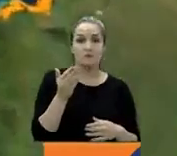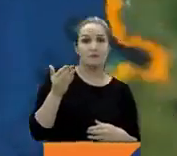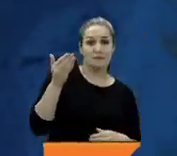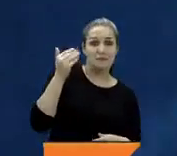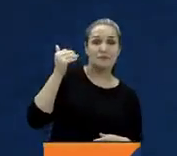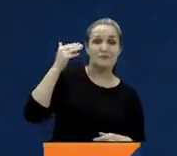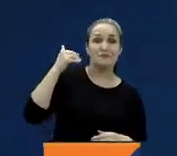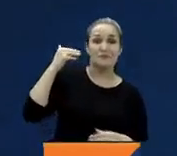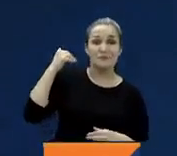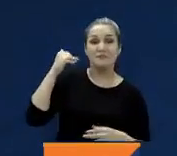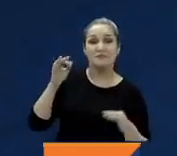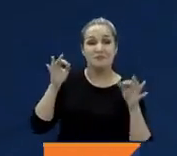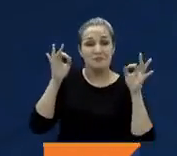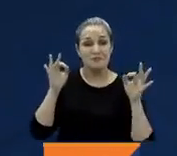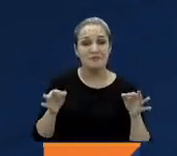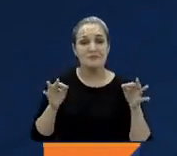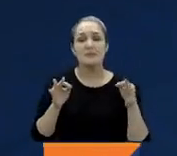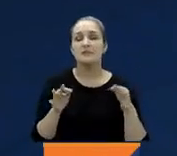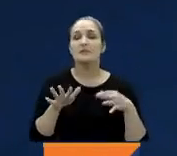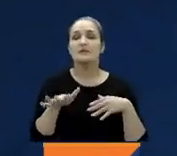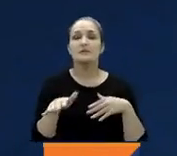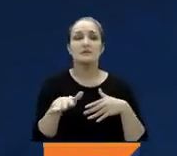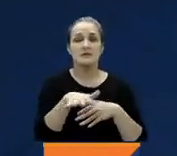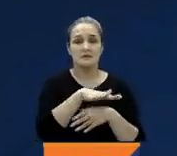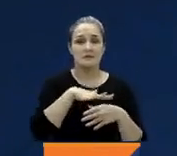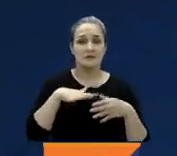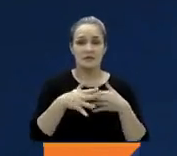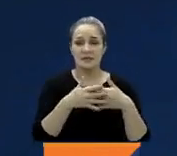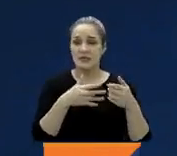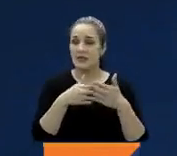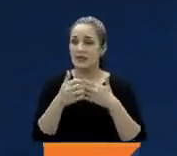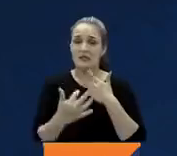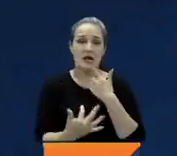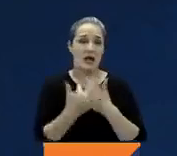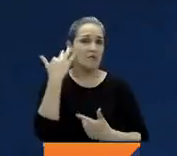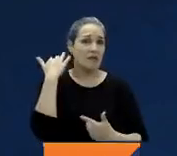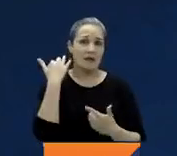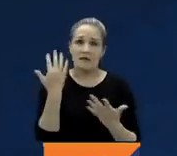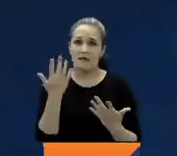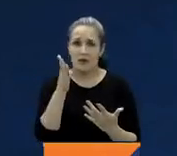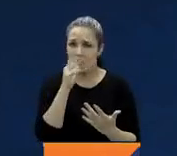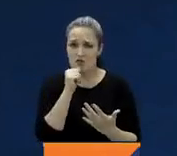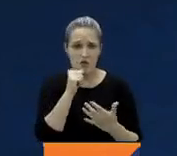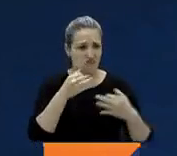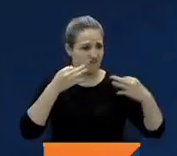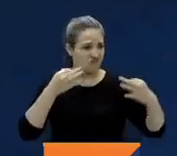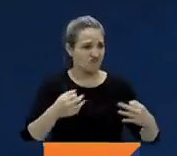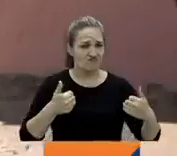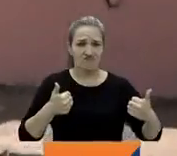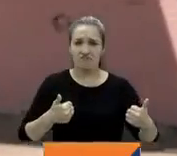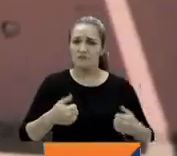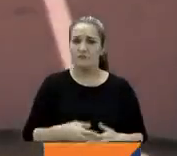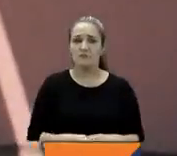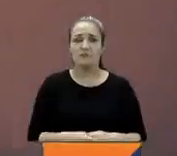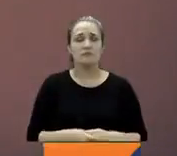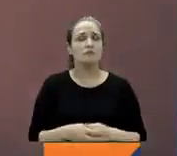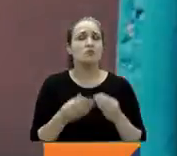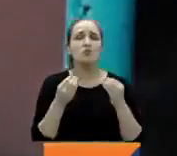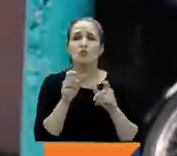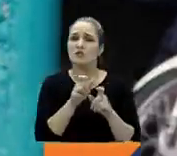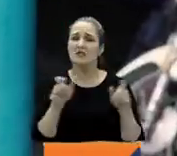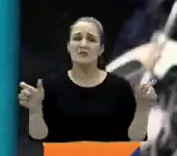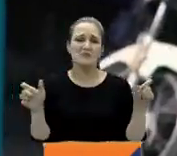se han incrementado los delitos que afectan directamente a los ciudadanos en las calles. La sobrepoblación ha